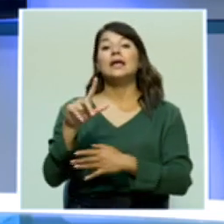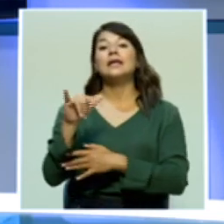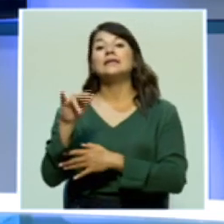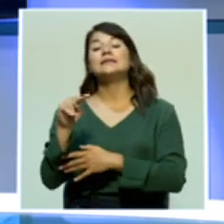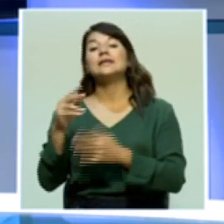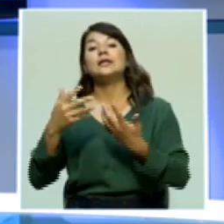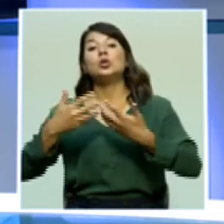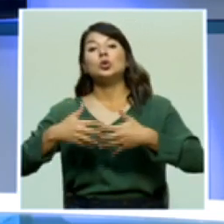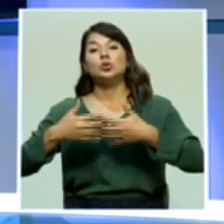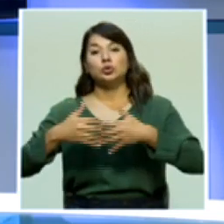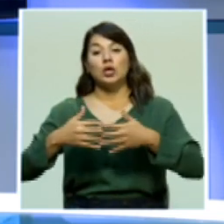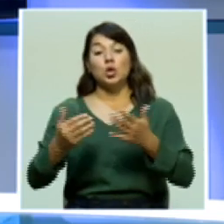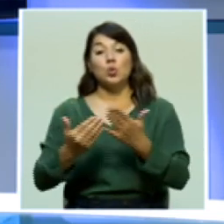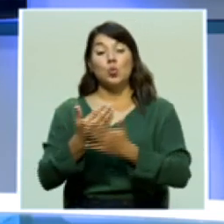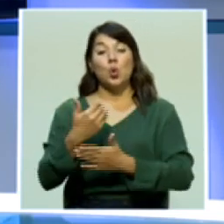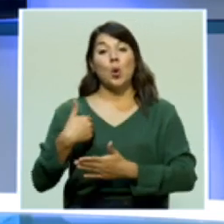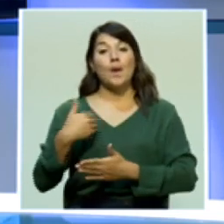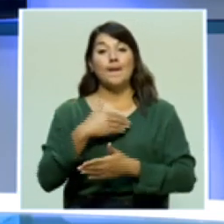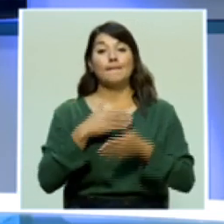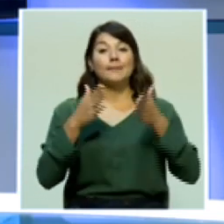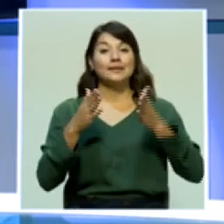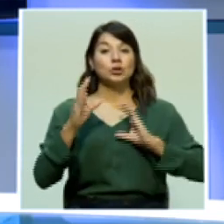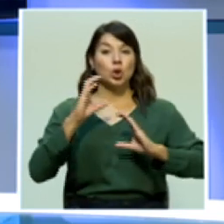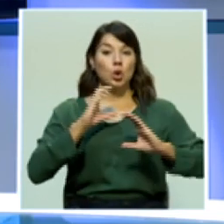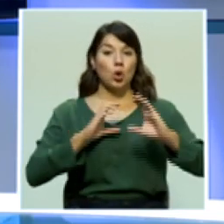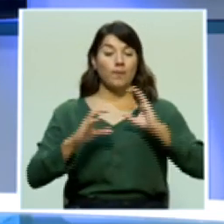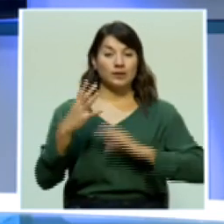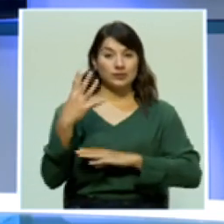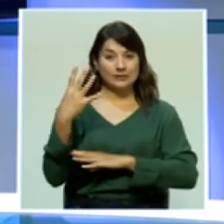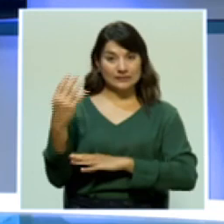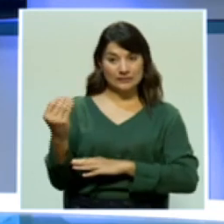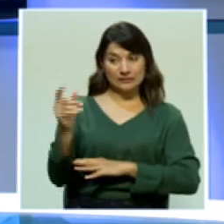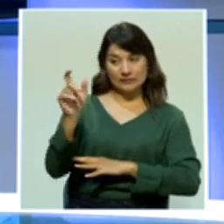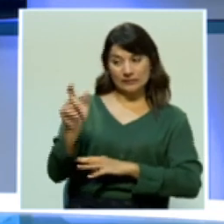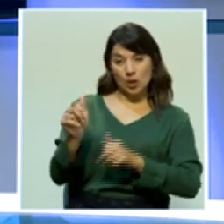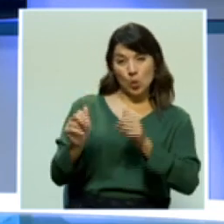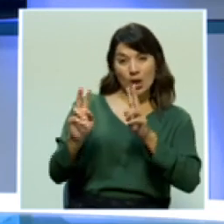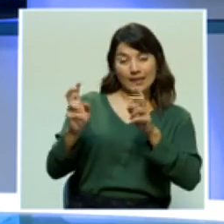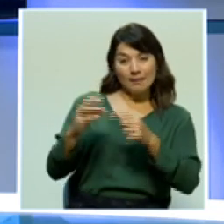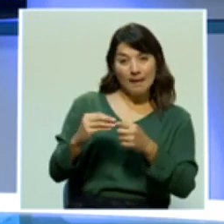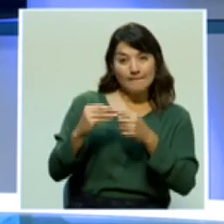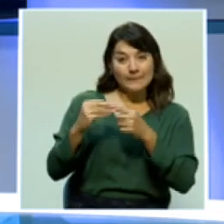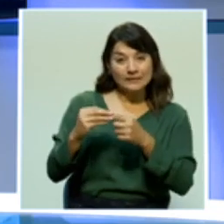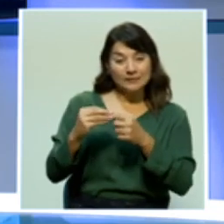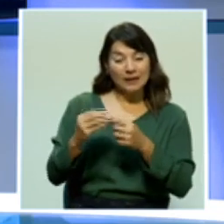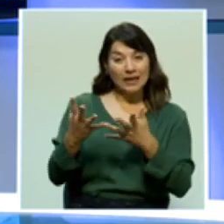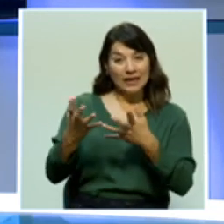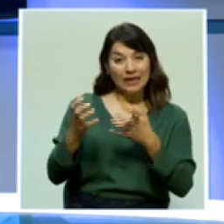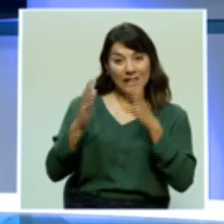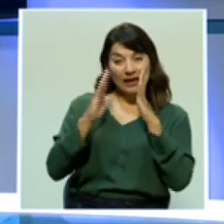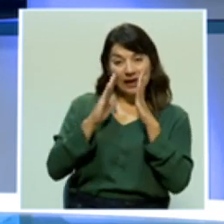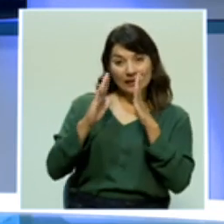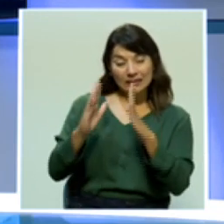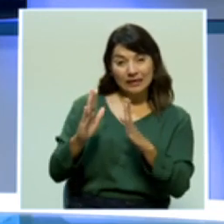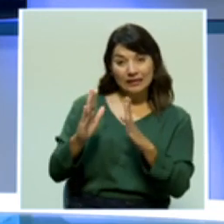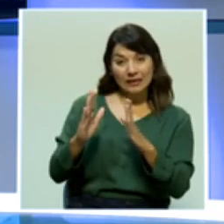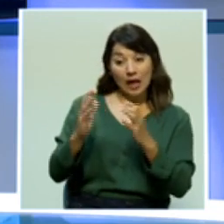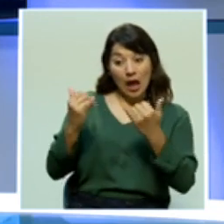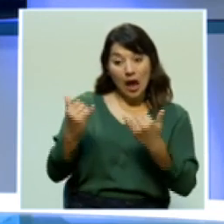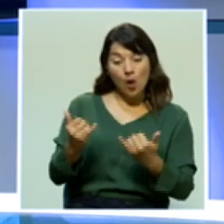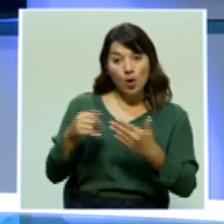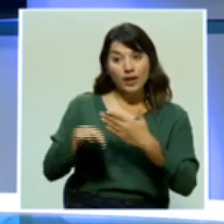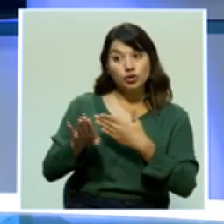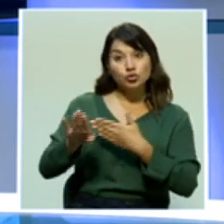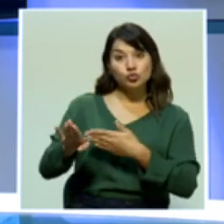el nuevo ministro de Comercio Exterior. ¿Cuáles serán las prioridades del titular de esta cartera durante su